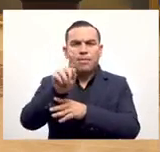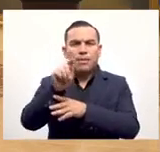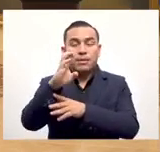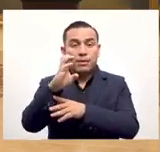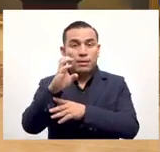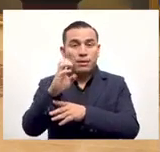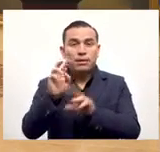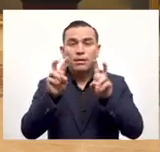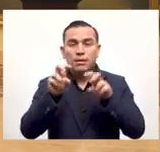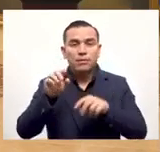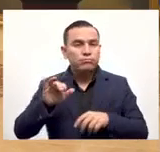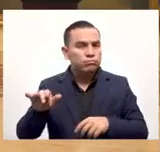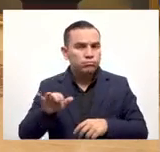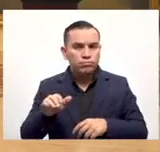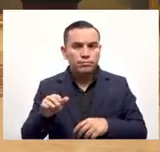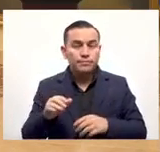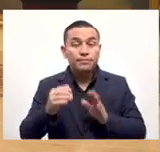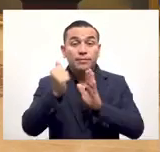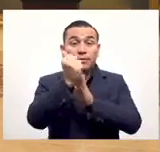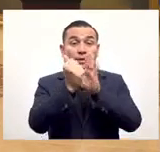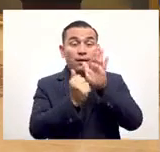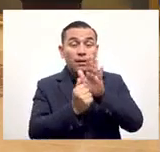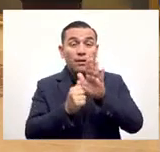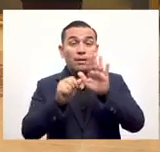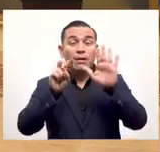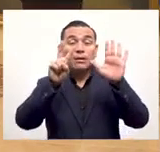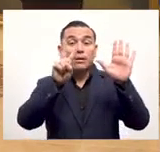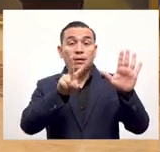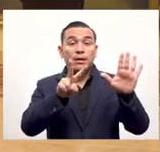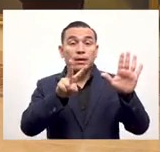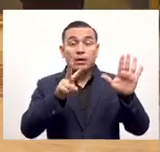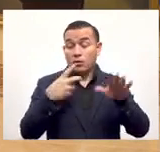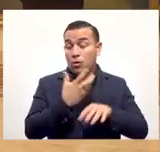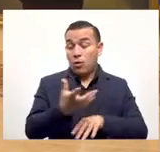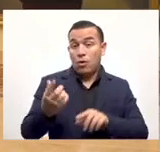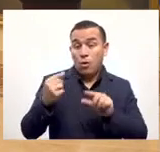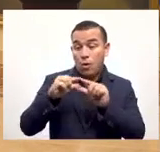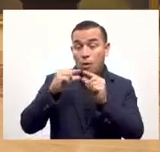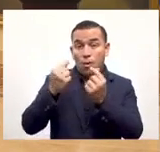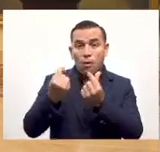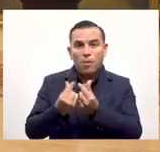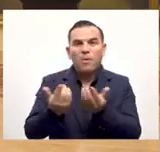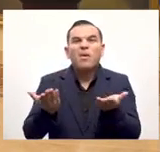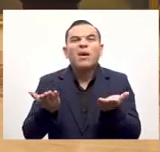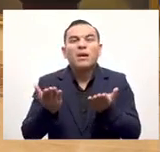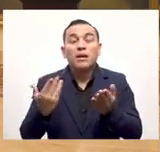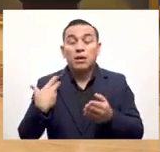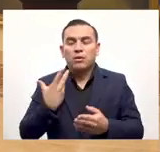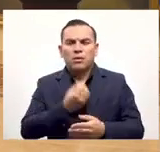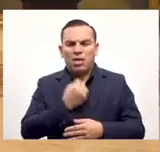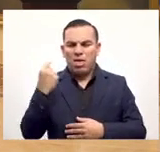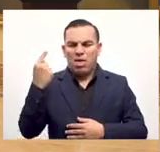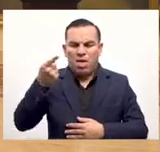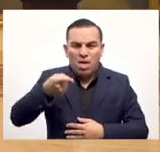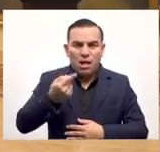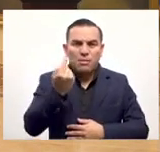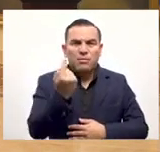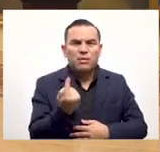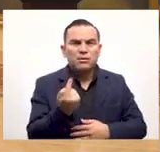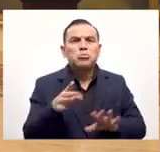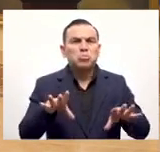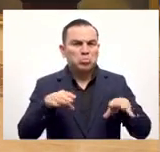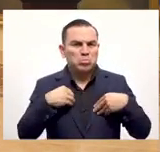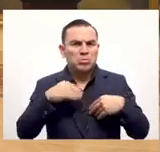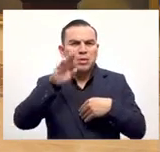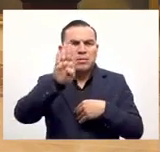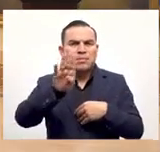para fines contables. Artículo 7. El que la oposición ha utilizado como, ha vendido como que vamos a obligar a la gente